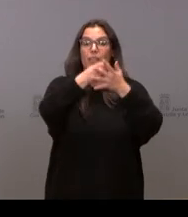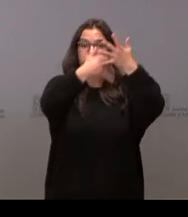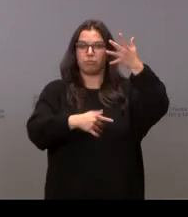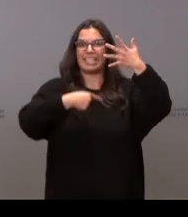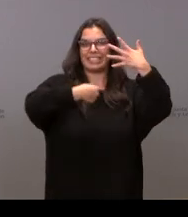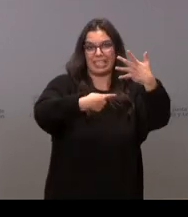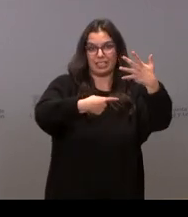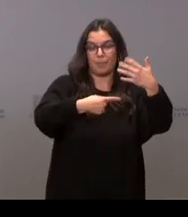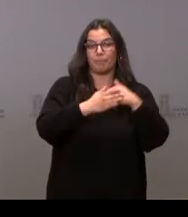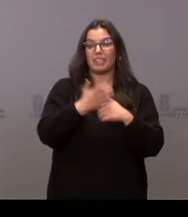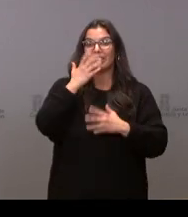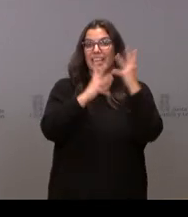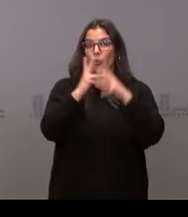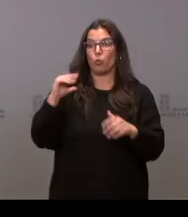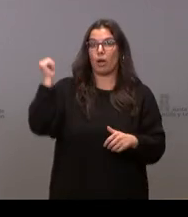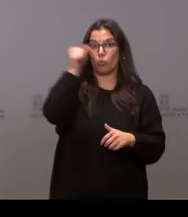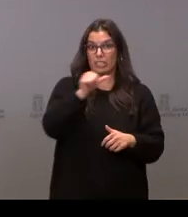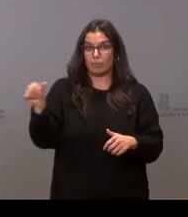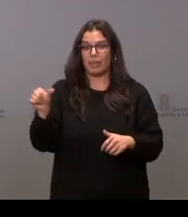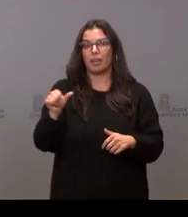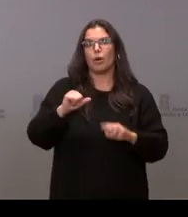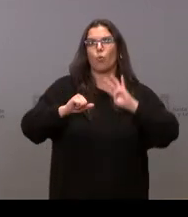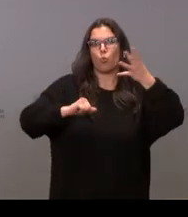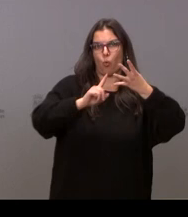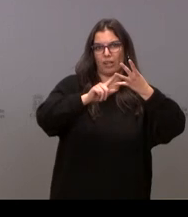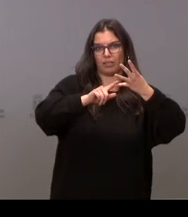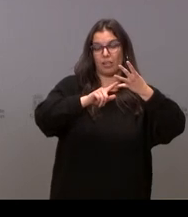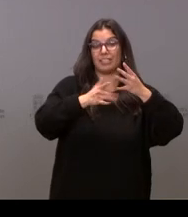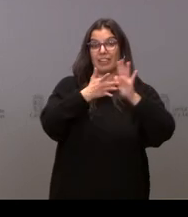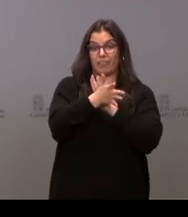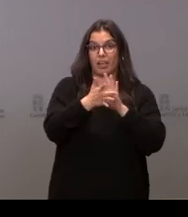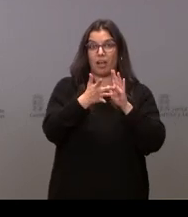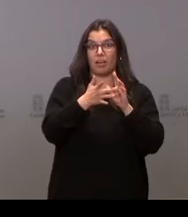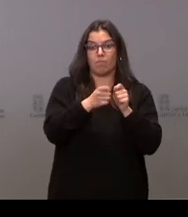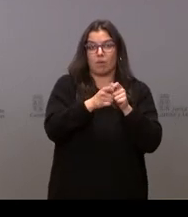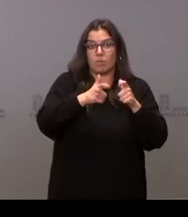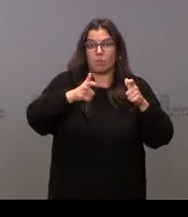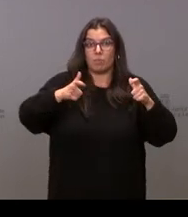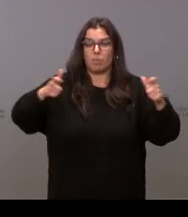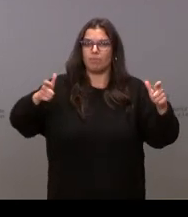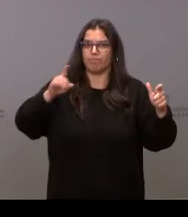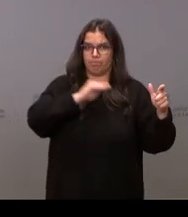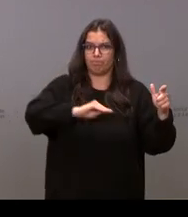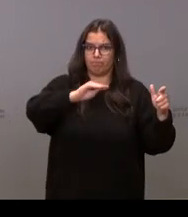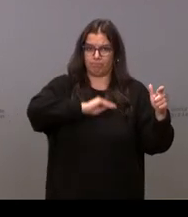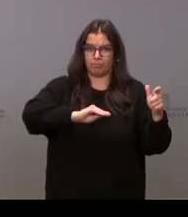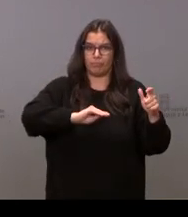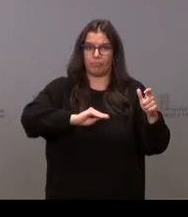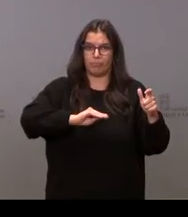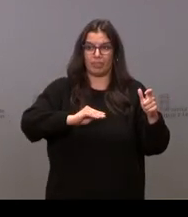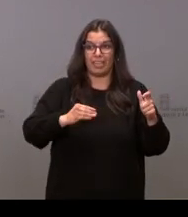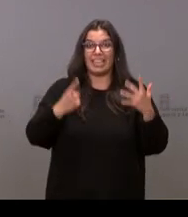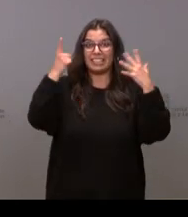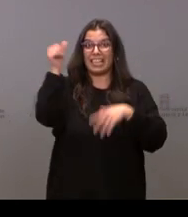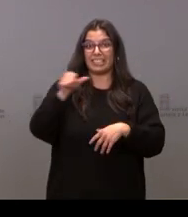los siete días estamos en la cuarta. Es decir, estamos creciendo de una manera importante seis veces en seis